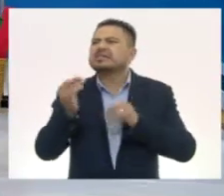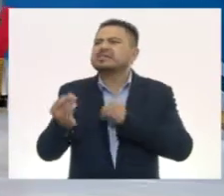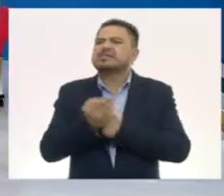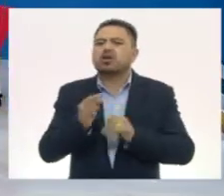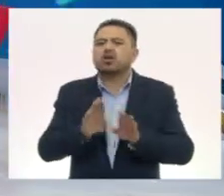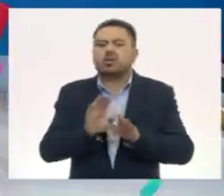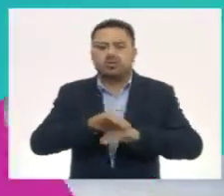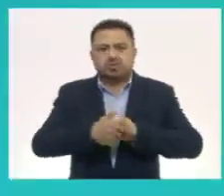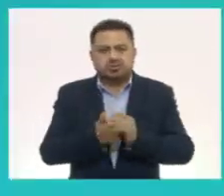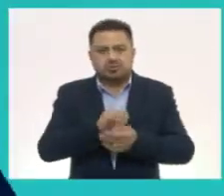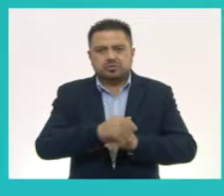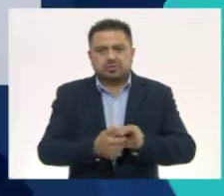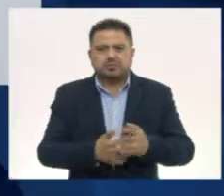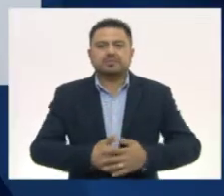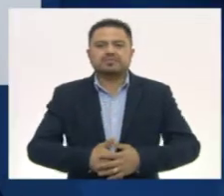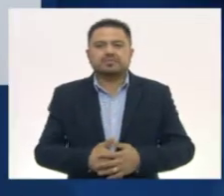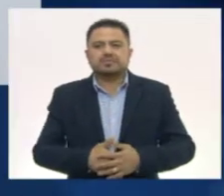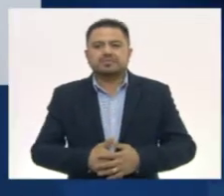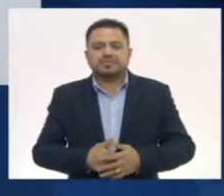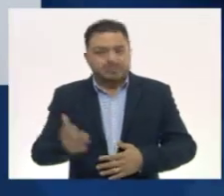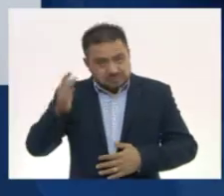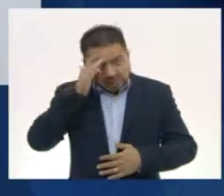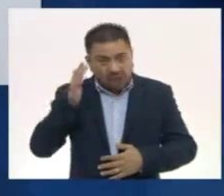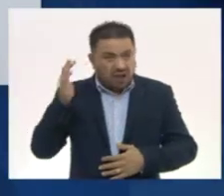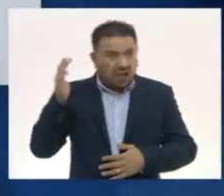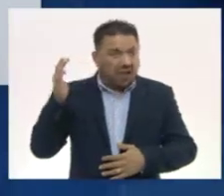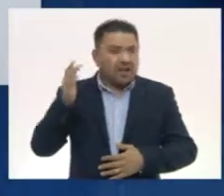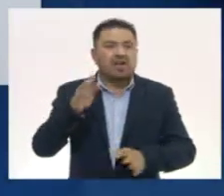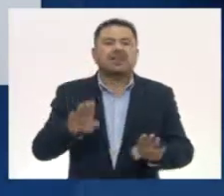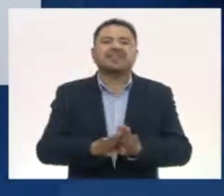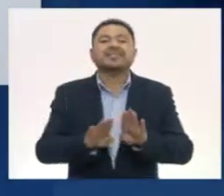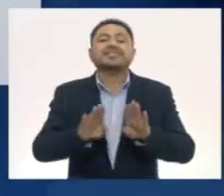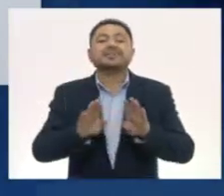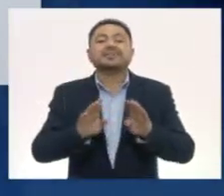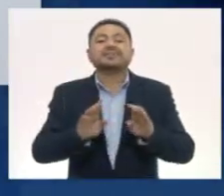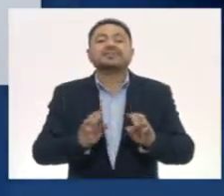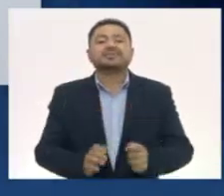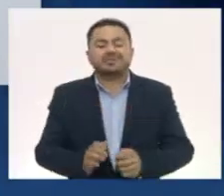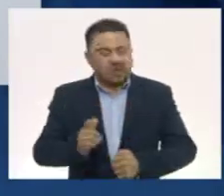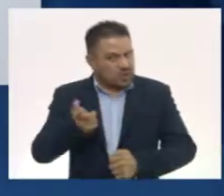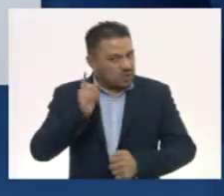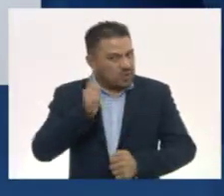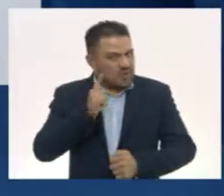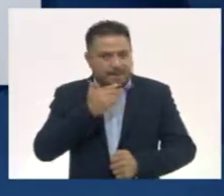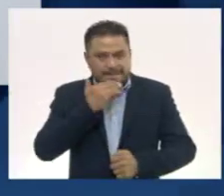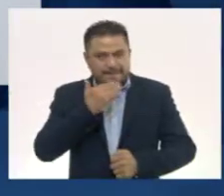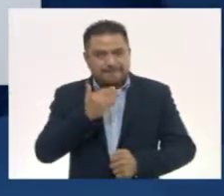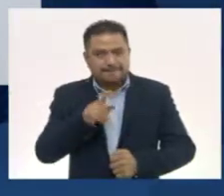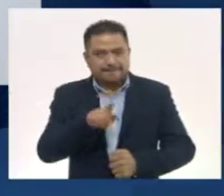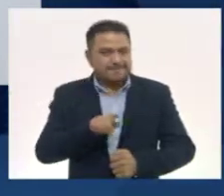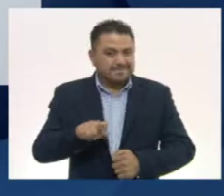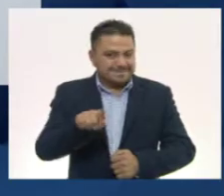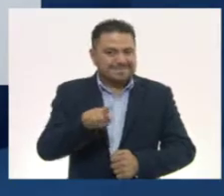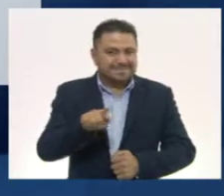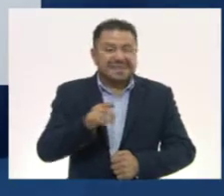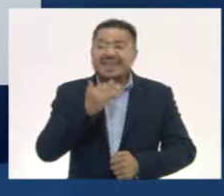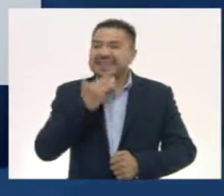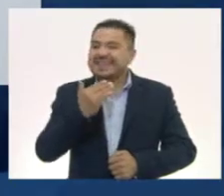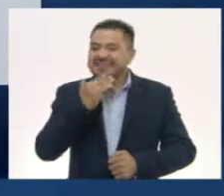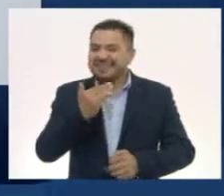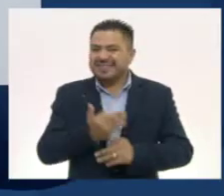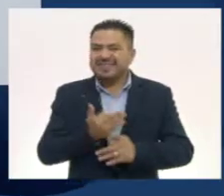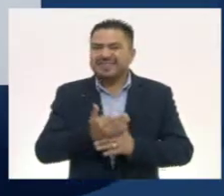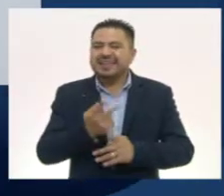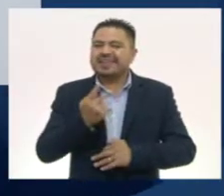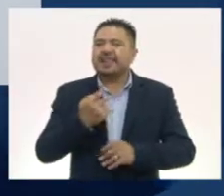nuestras manos. Hola, ¿cómo están? Espero que muy bien. Qué bueno que